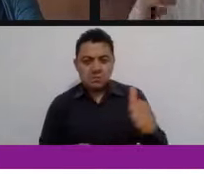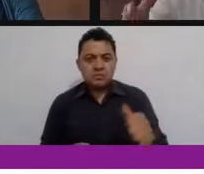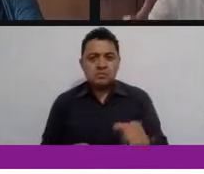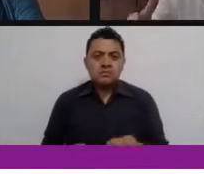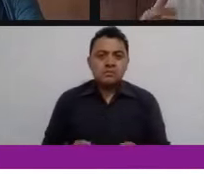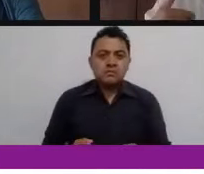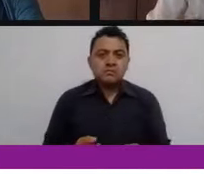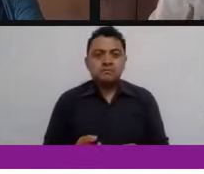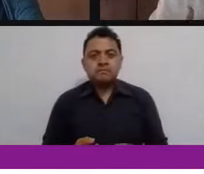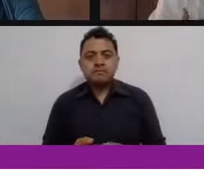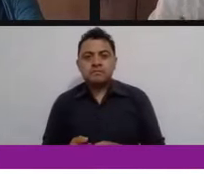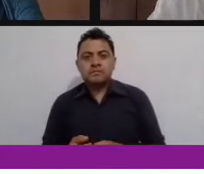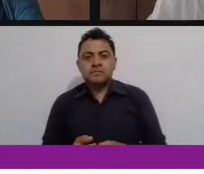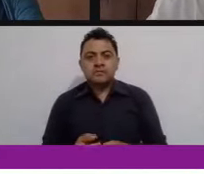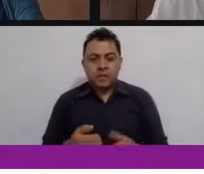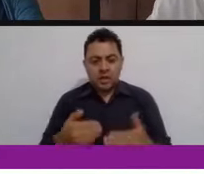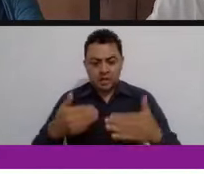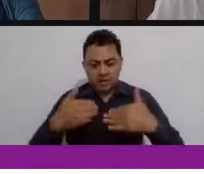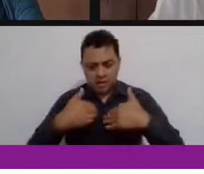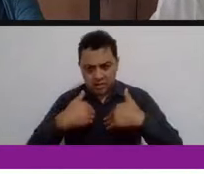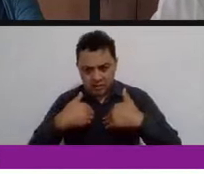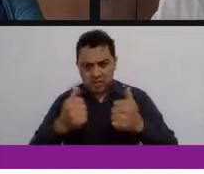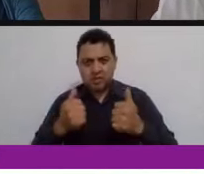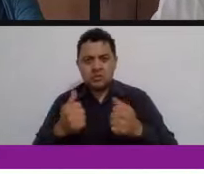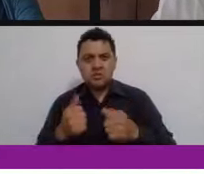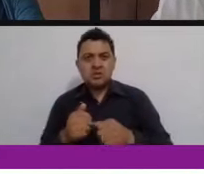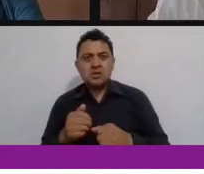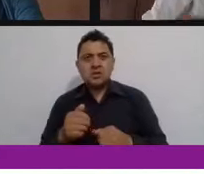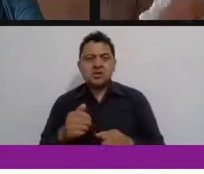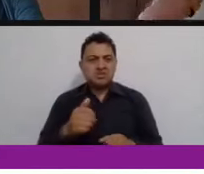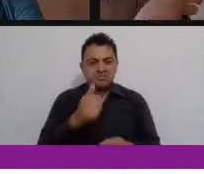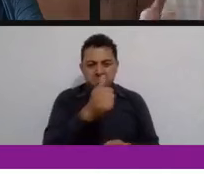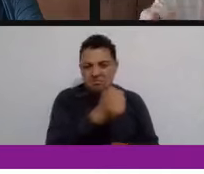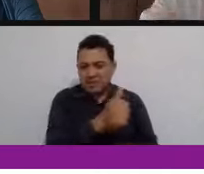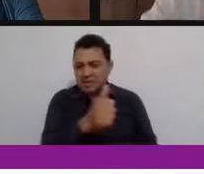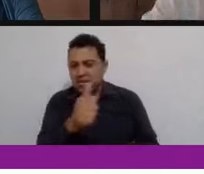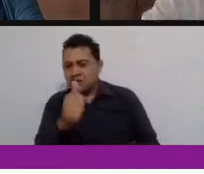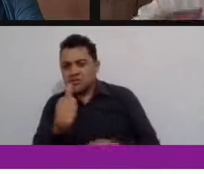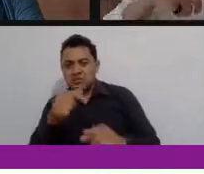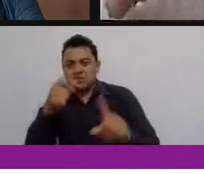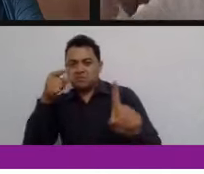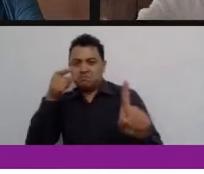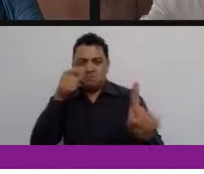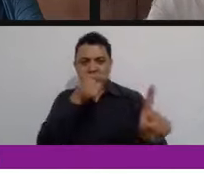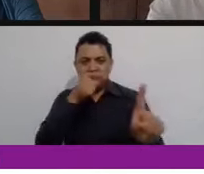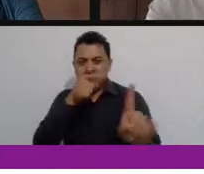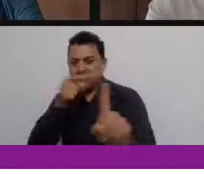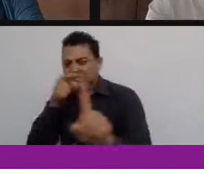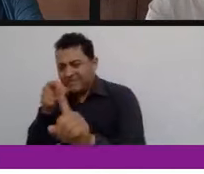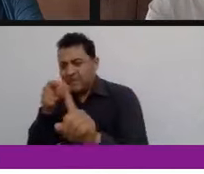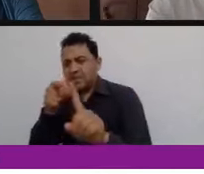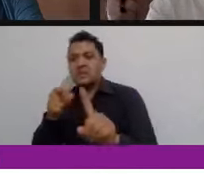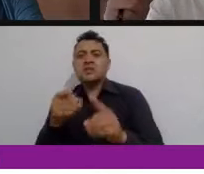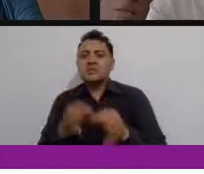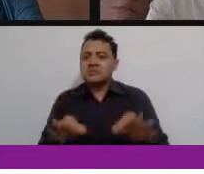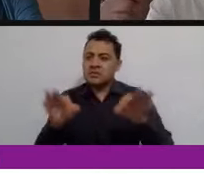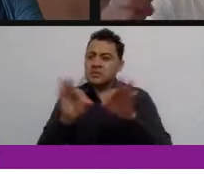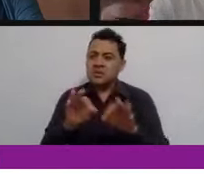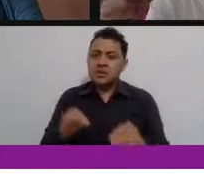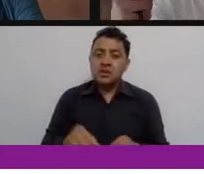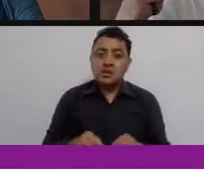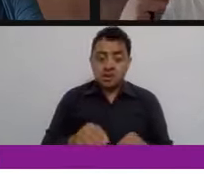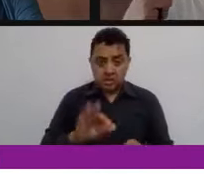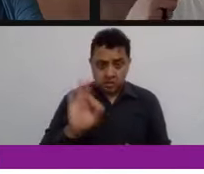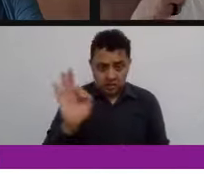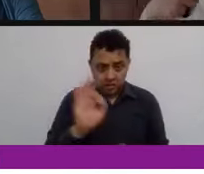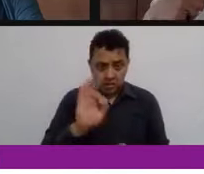entendiendo dónde estamos, los grandes retos que tenemos y que tenemos que afrontar, y que quizá en otros espacios lo están haciendo